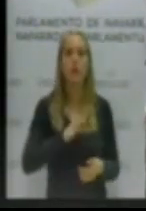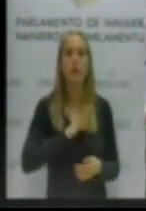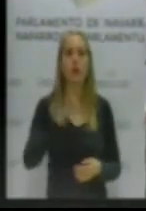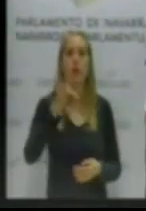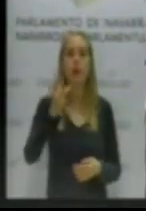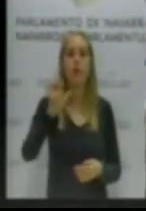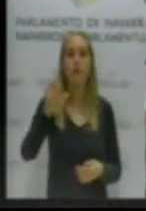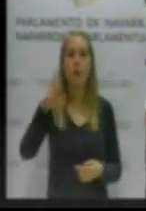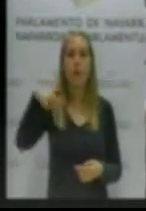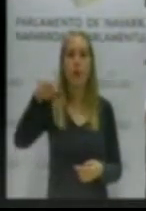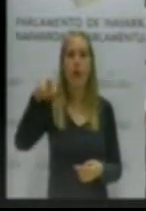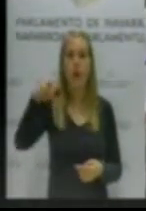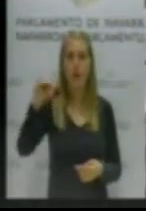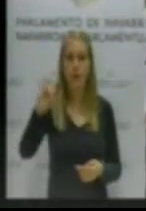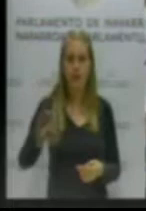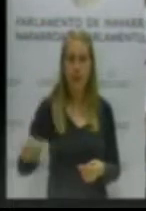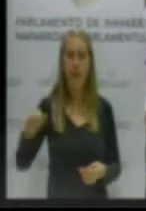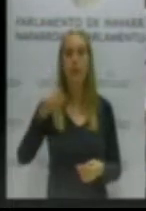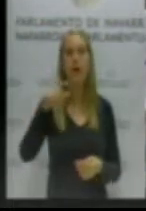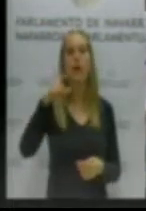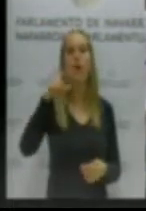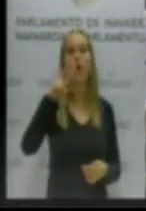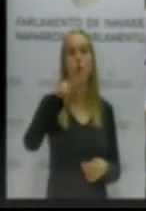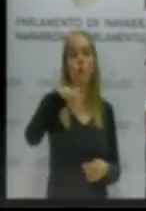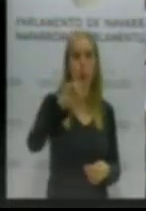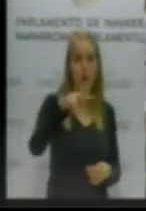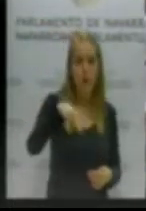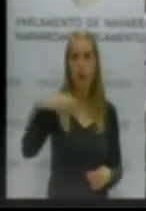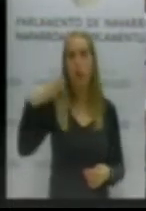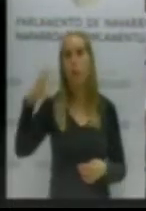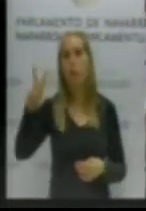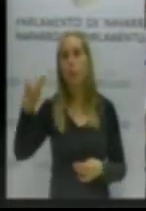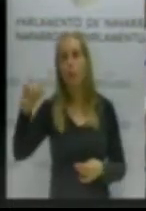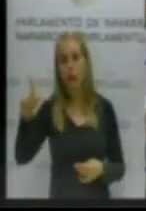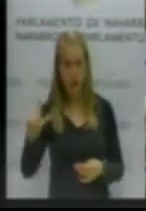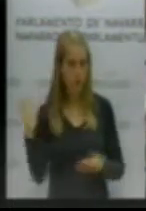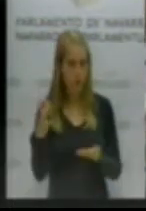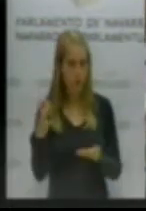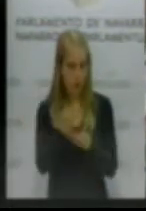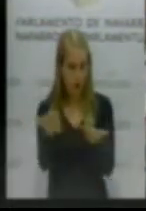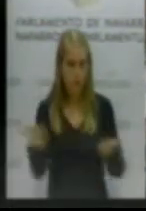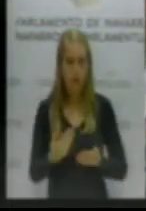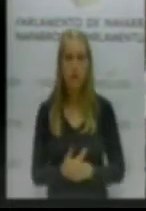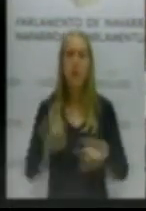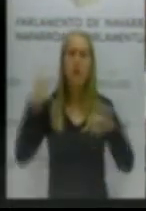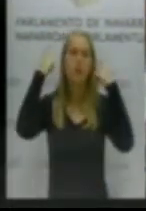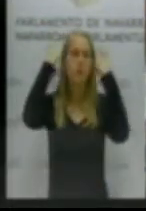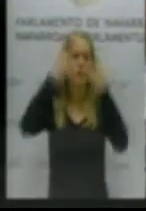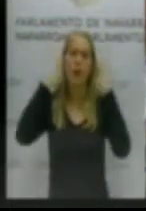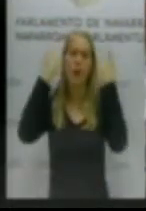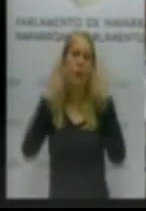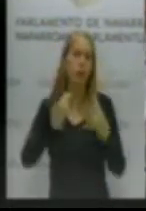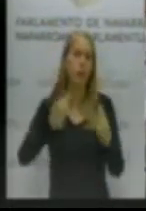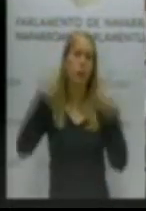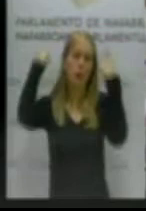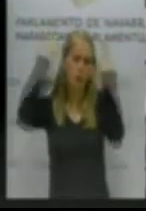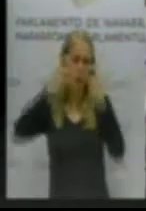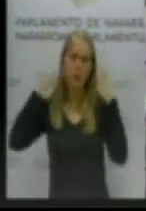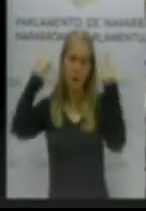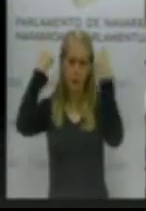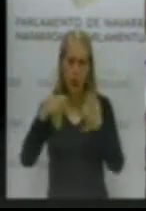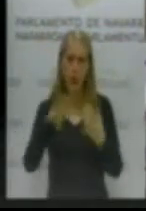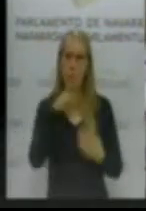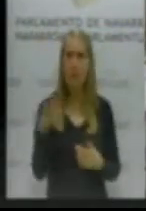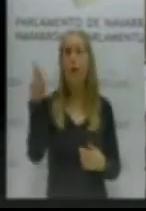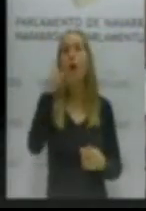Garayalde, para el señor Nguyen, para el señor Buil, no se esfuercen ustedes tanto, tanto, tanto, por